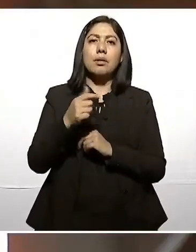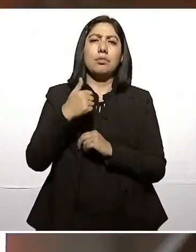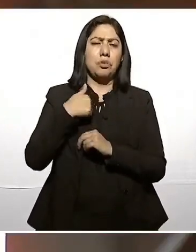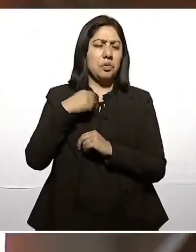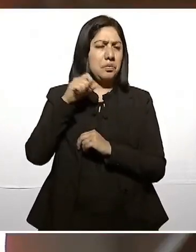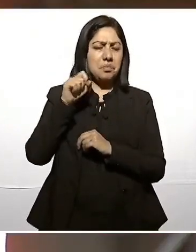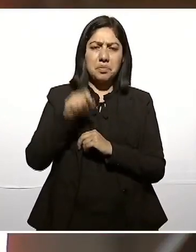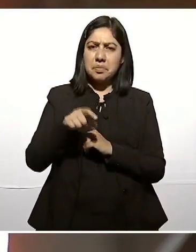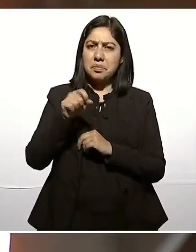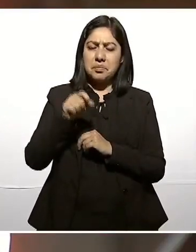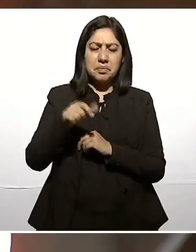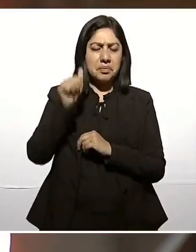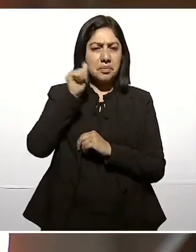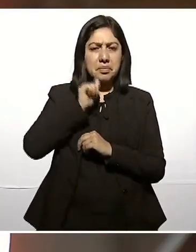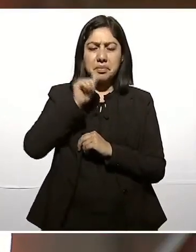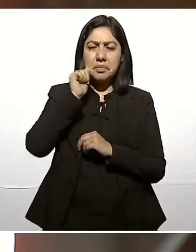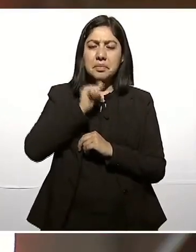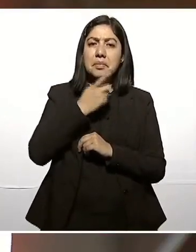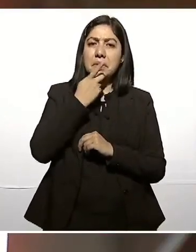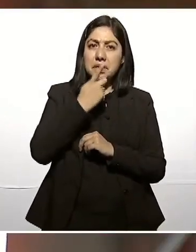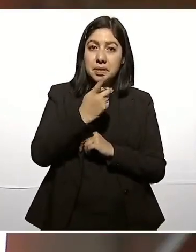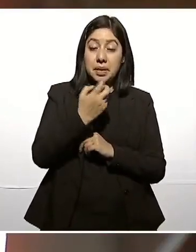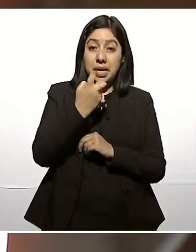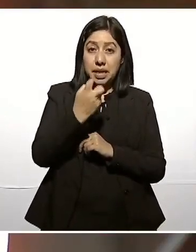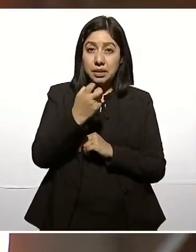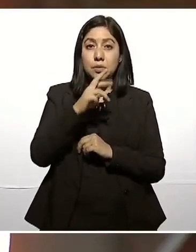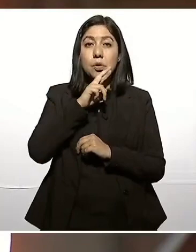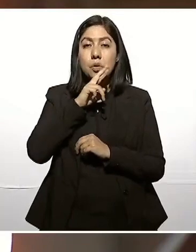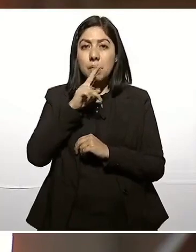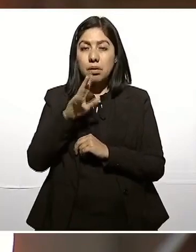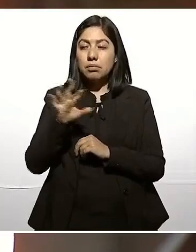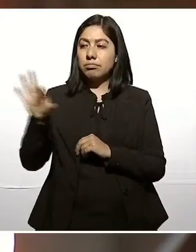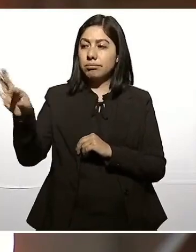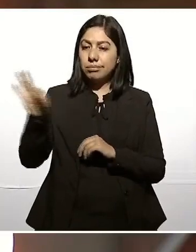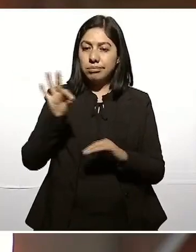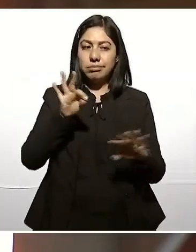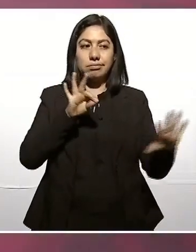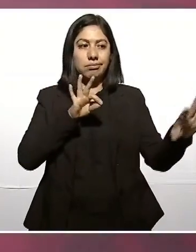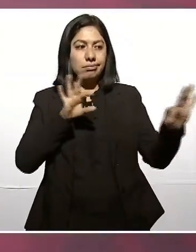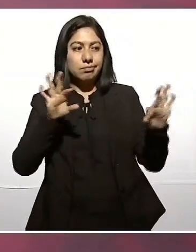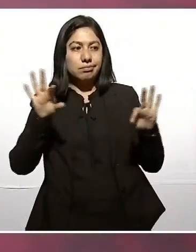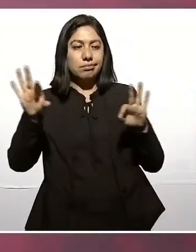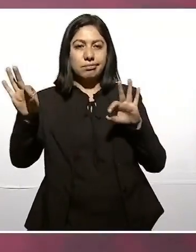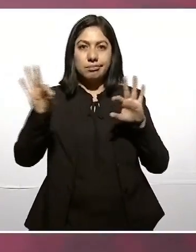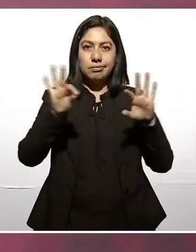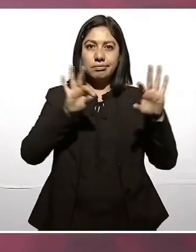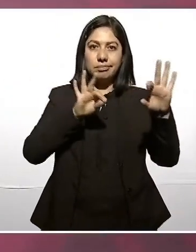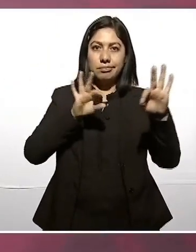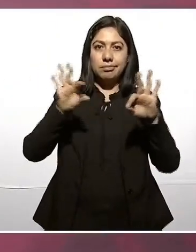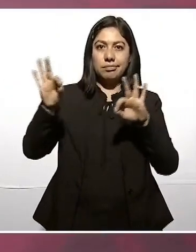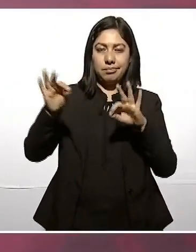sosteniendo, podemos recoger lo mejor de nuestra historia patria.